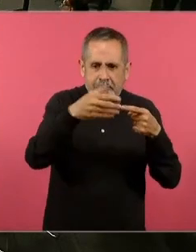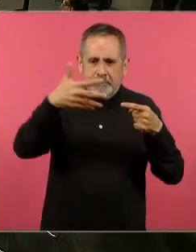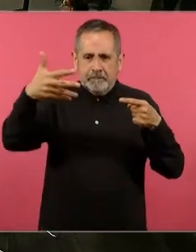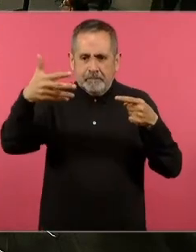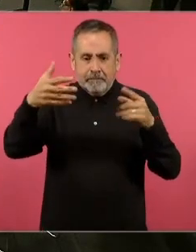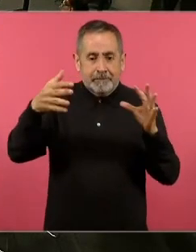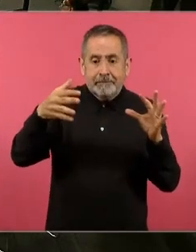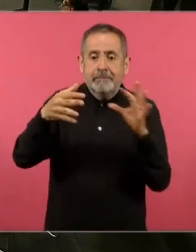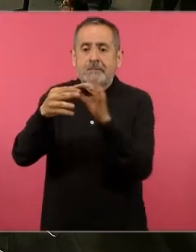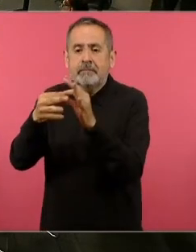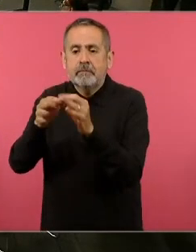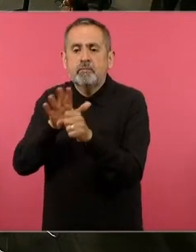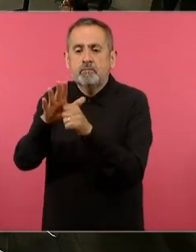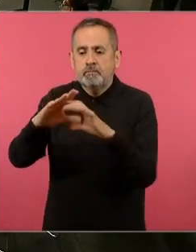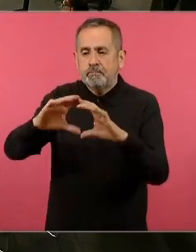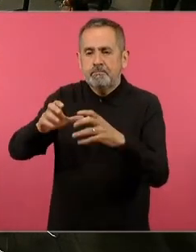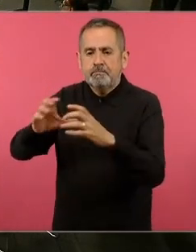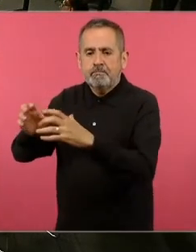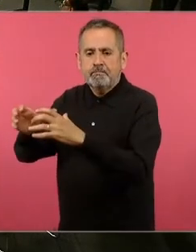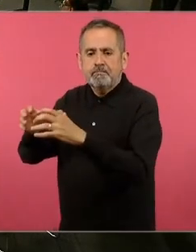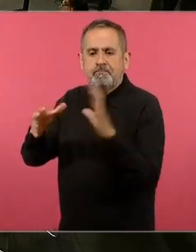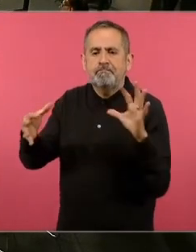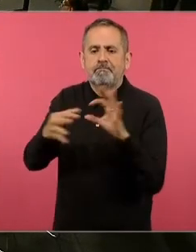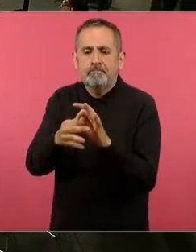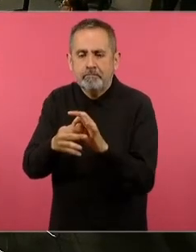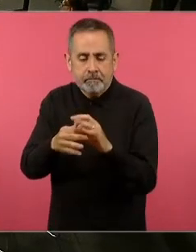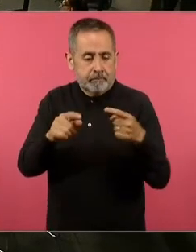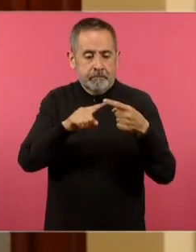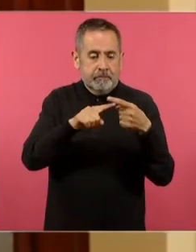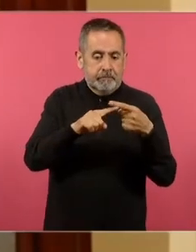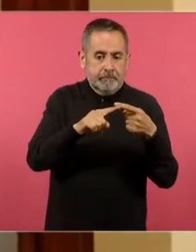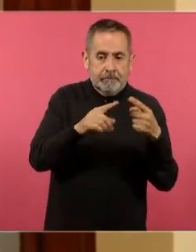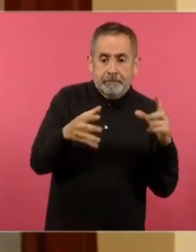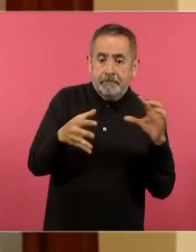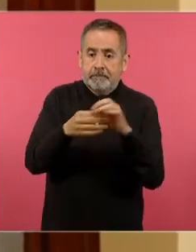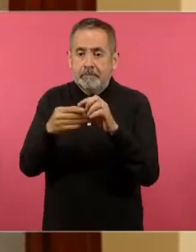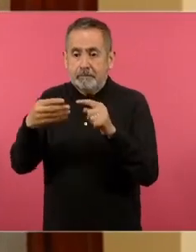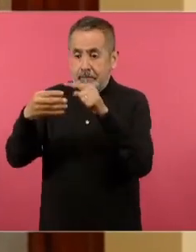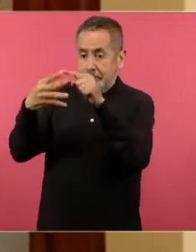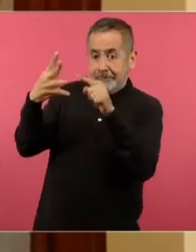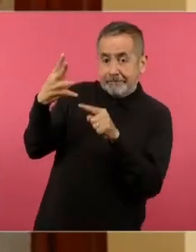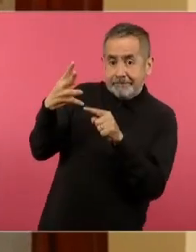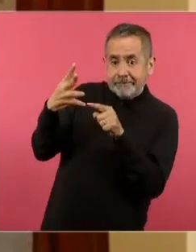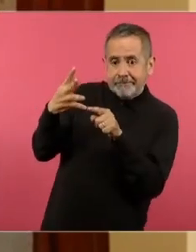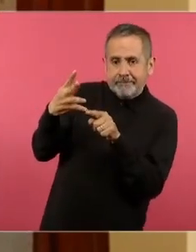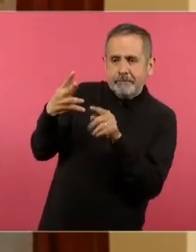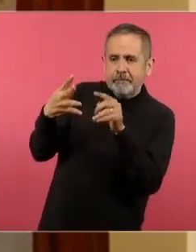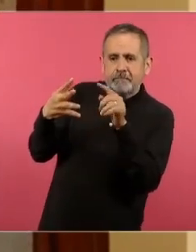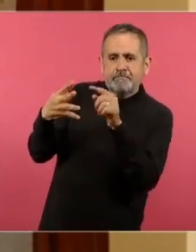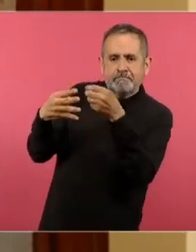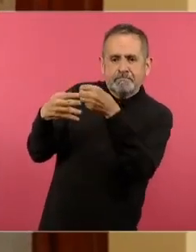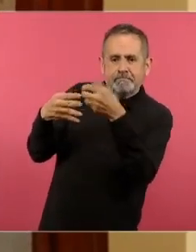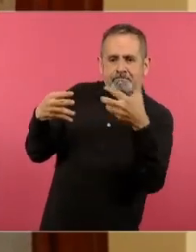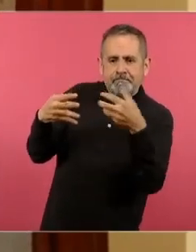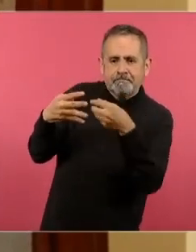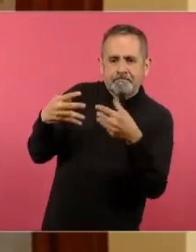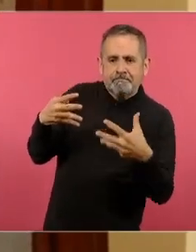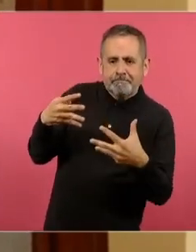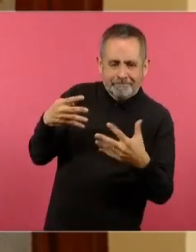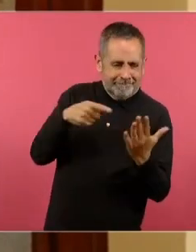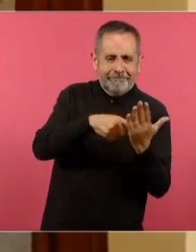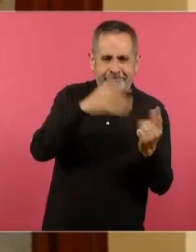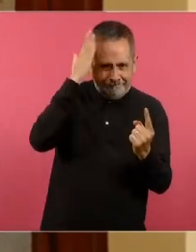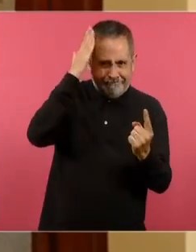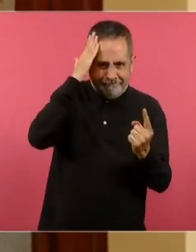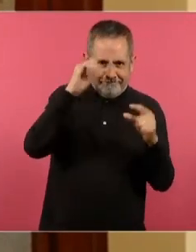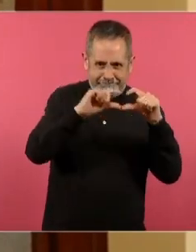campo formativo corresponde y qué ejes articuladores se involucran. en este proyecto que